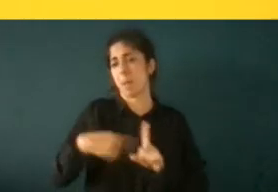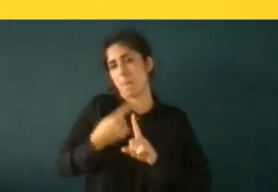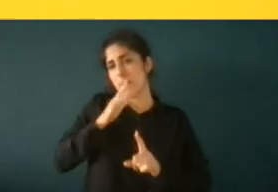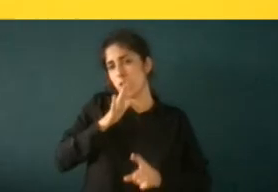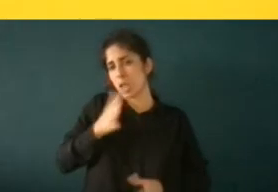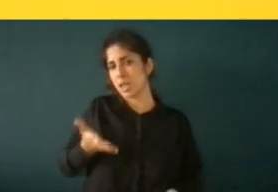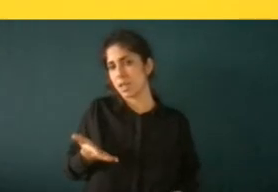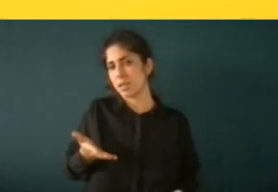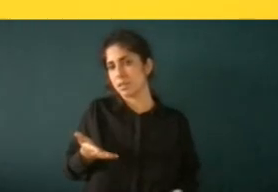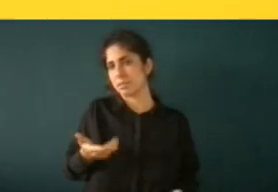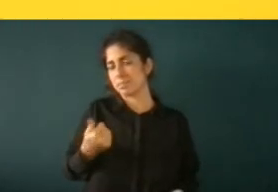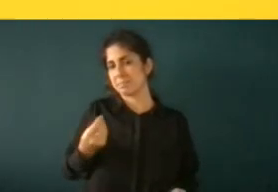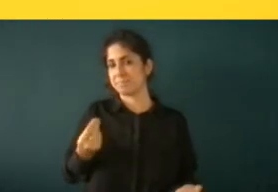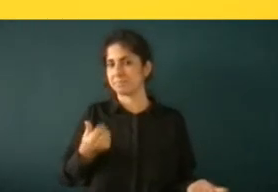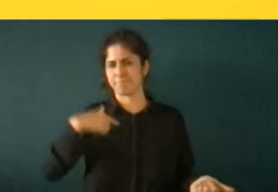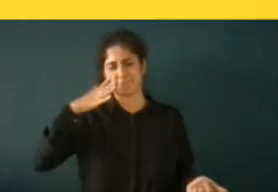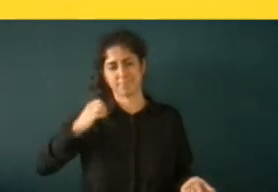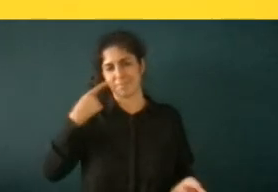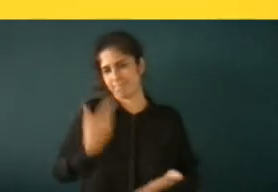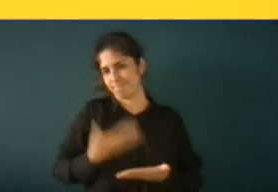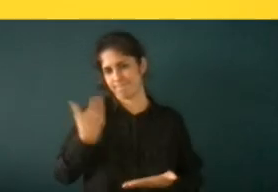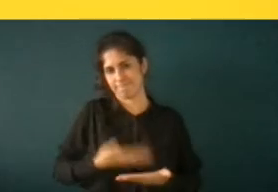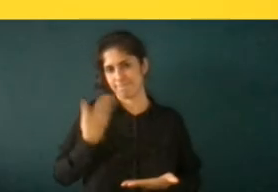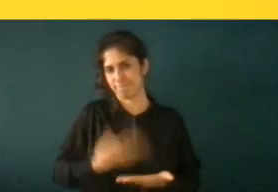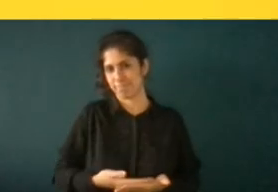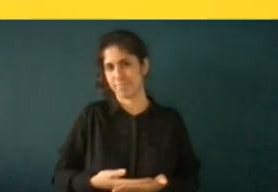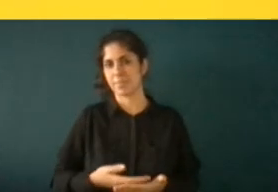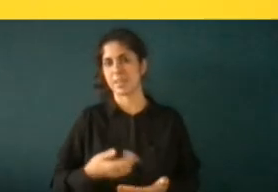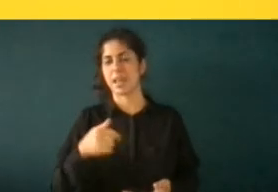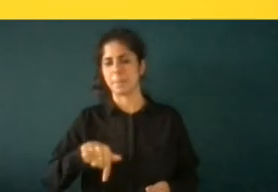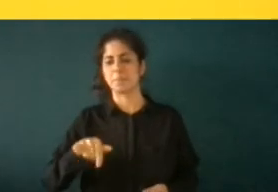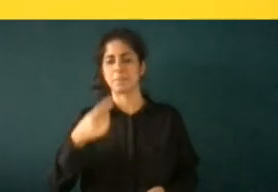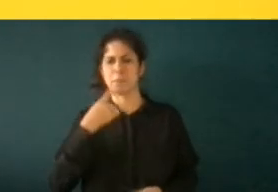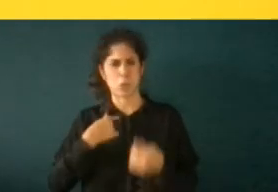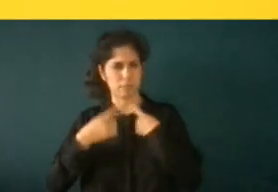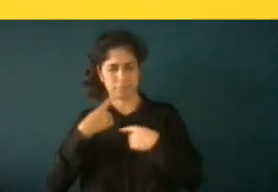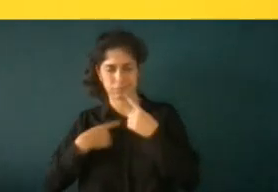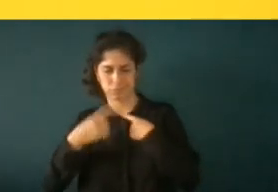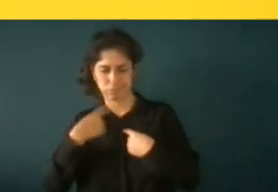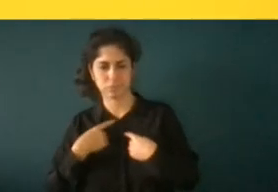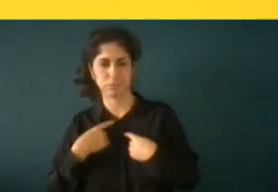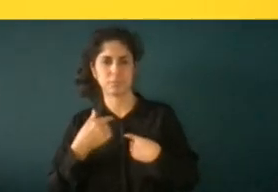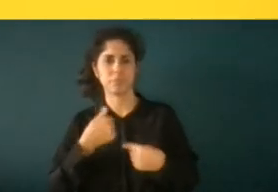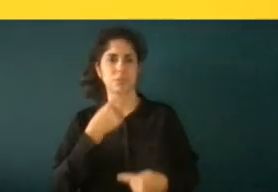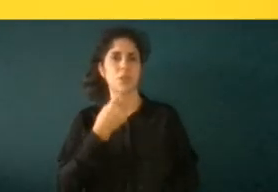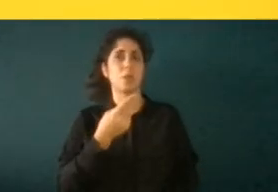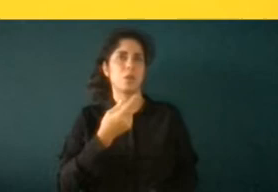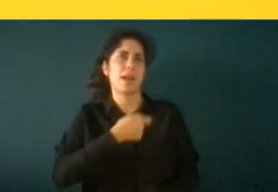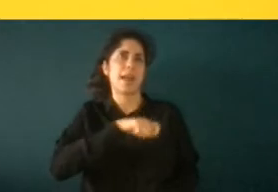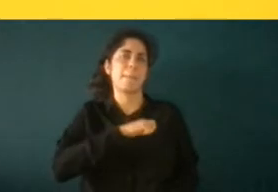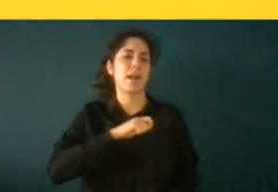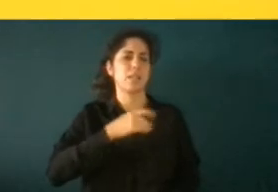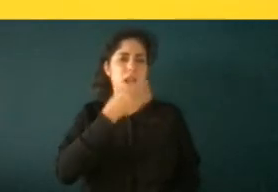creo que está más que demostrado con hecho yo no solamente a mí esto me lo han dicho muchas veces cuando digo que España para mí es racista